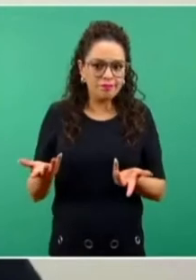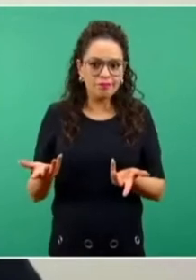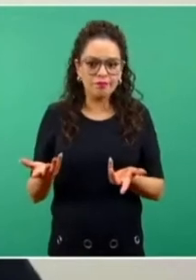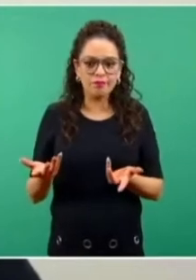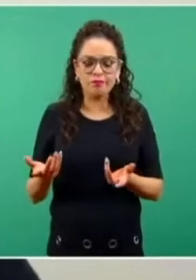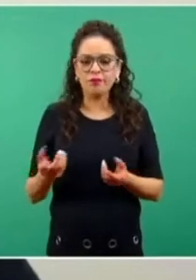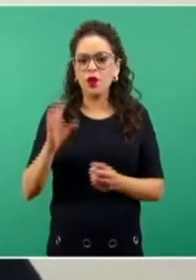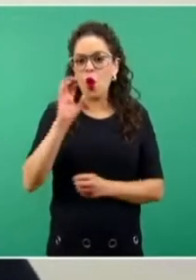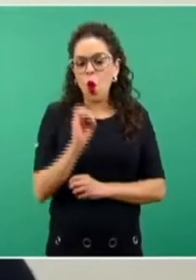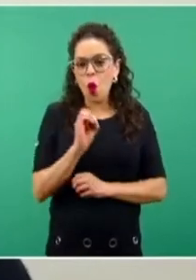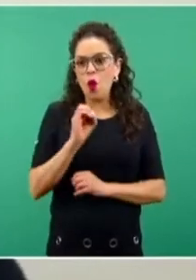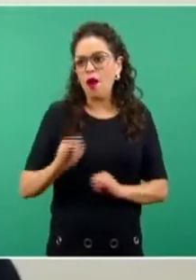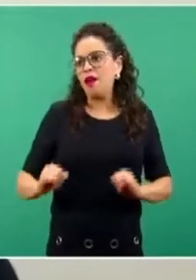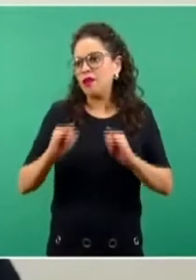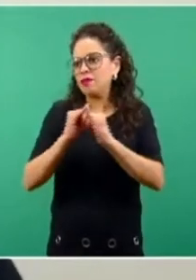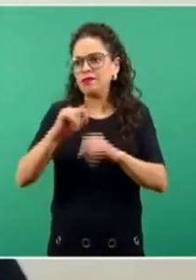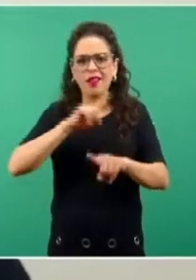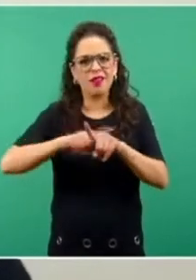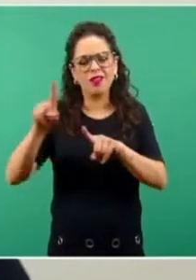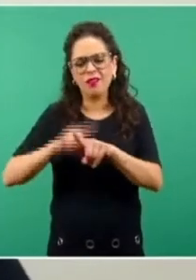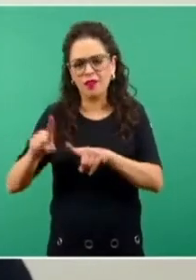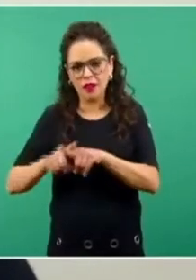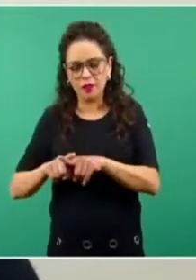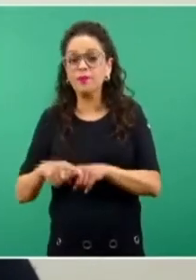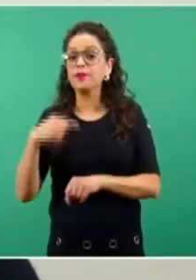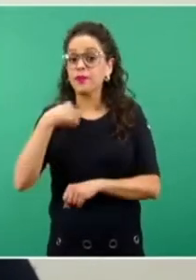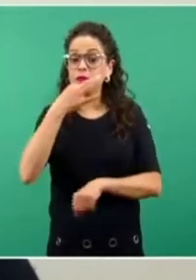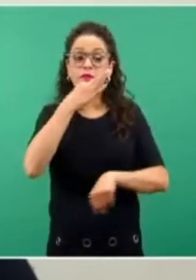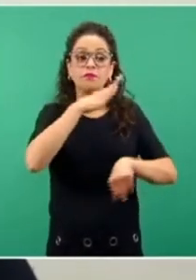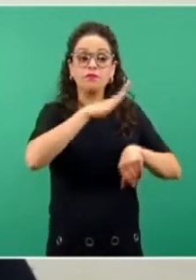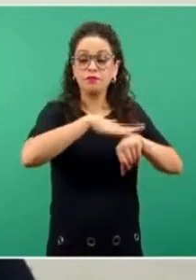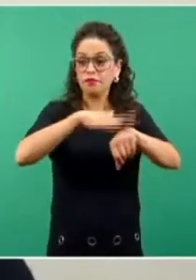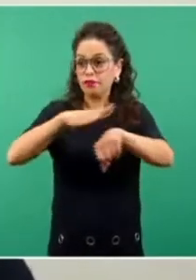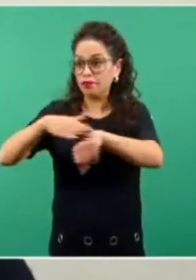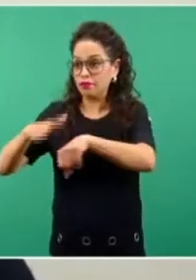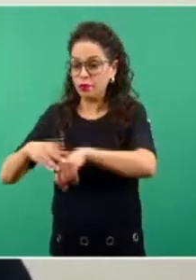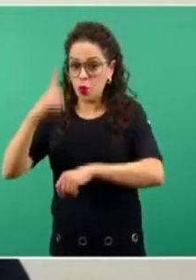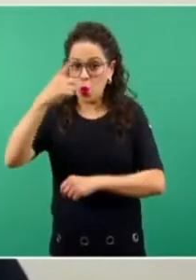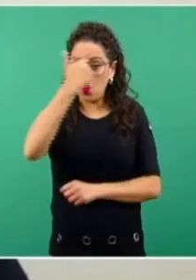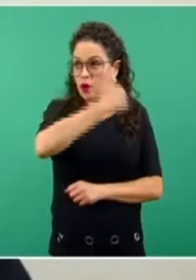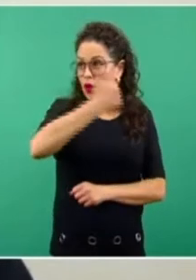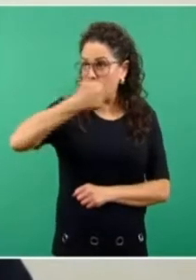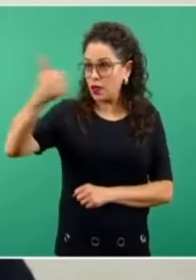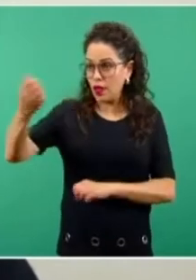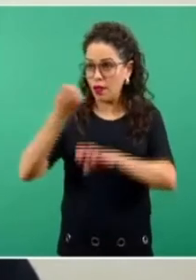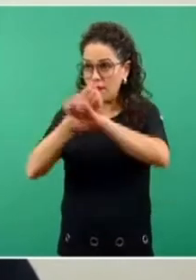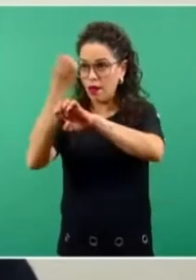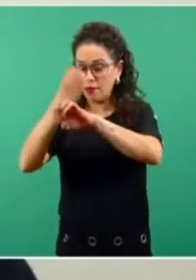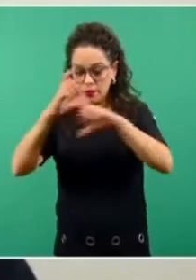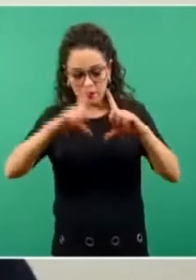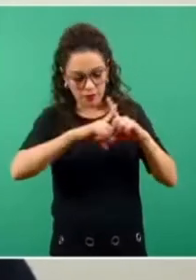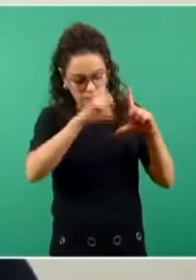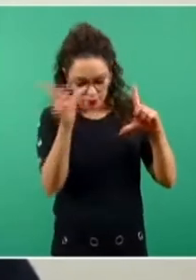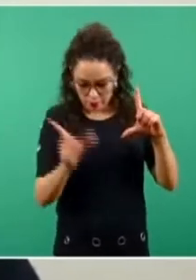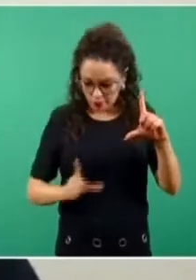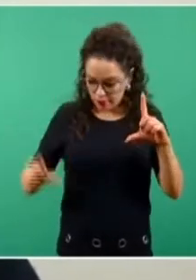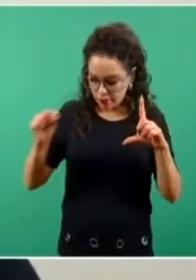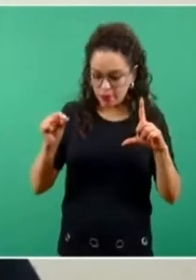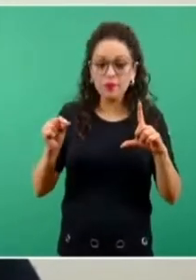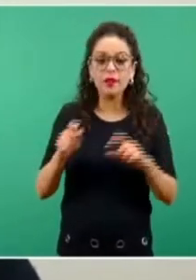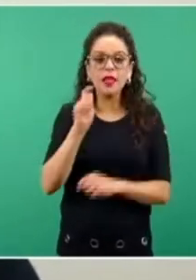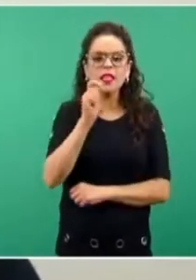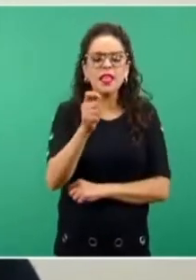institucionales, pues bueno, el llamado que se hace a cada una de las entidades es a poder primero